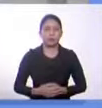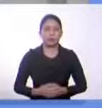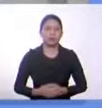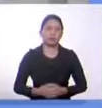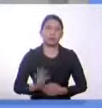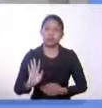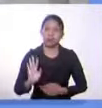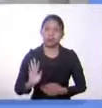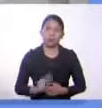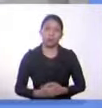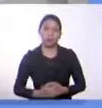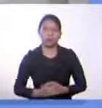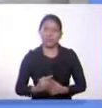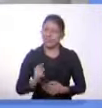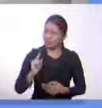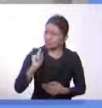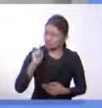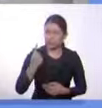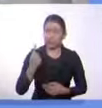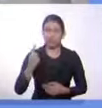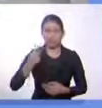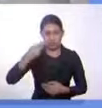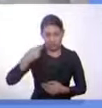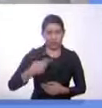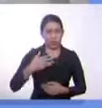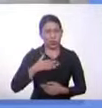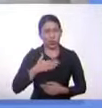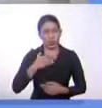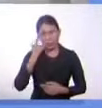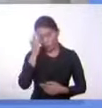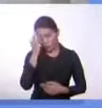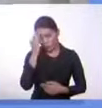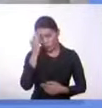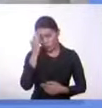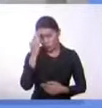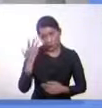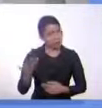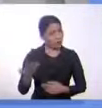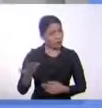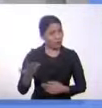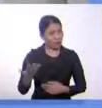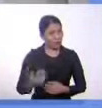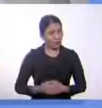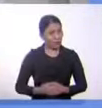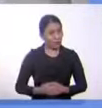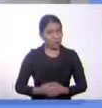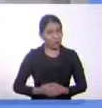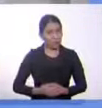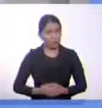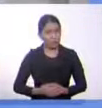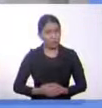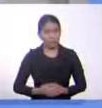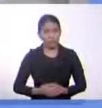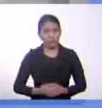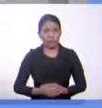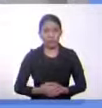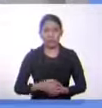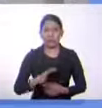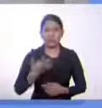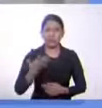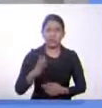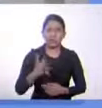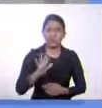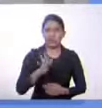Algo que en realidad me preocupa es el hecho de que a 596